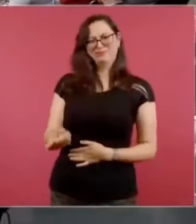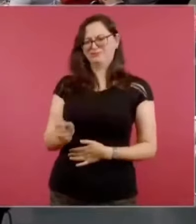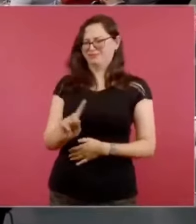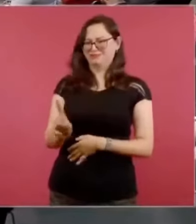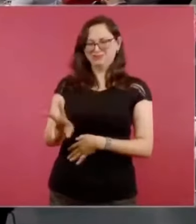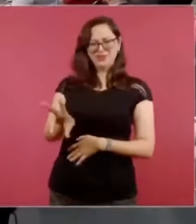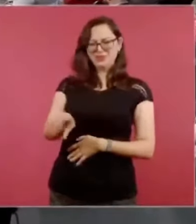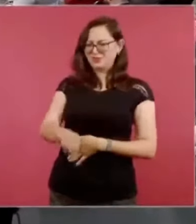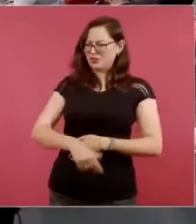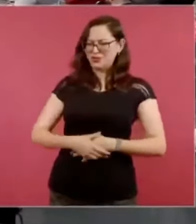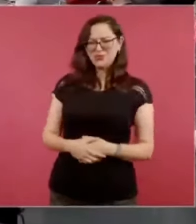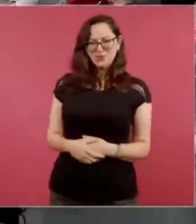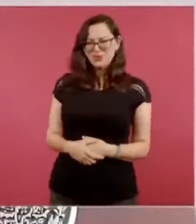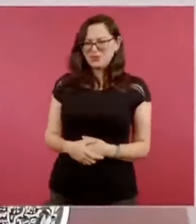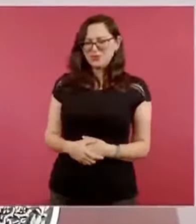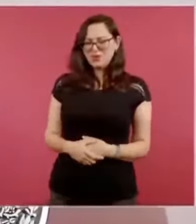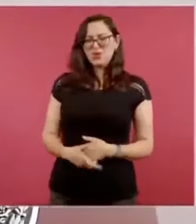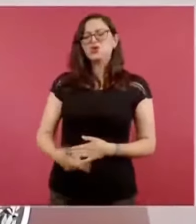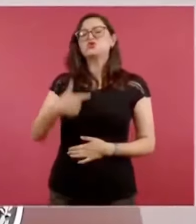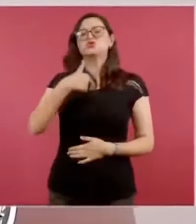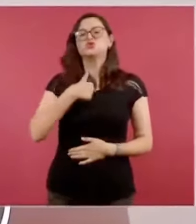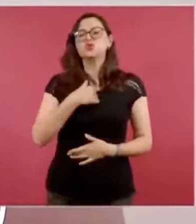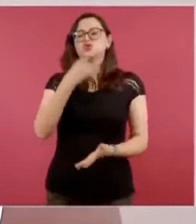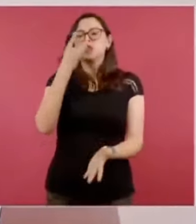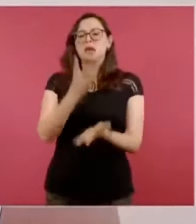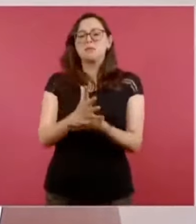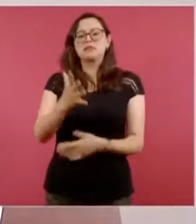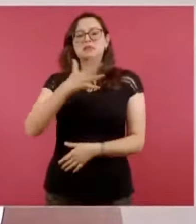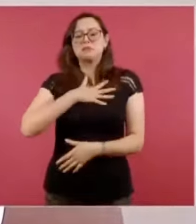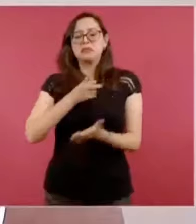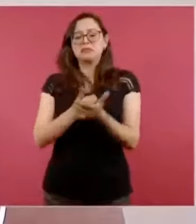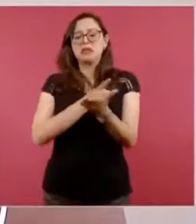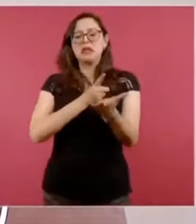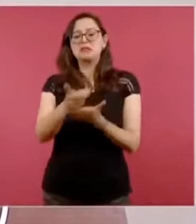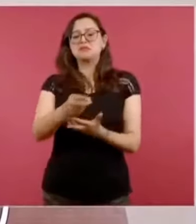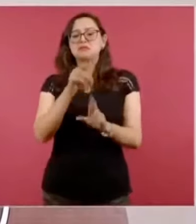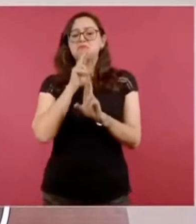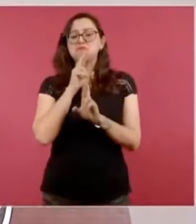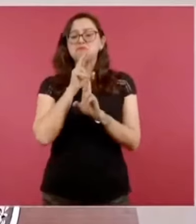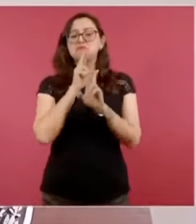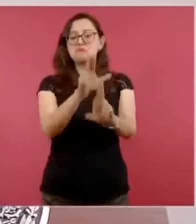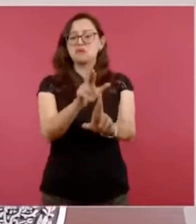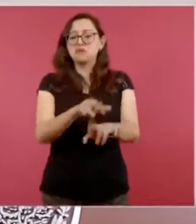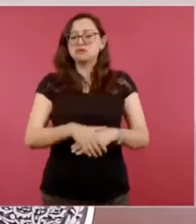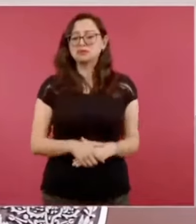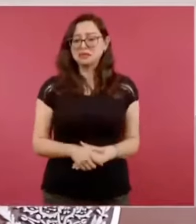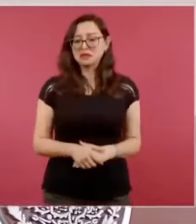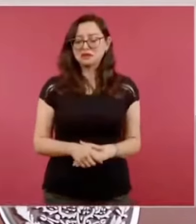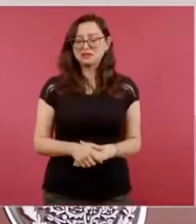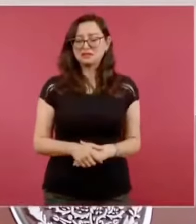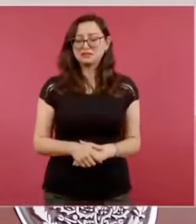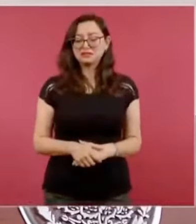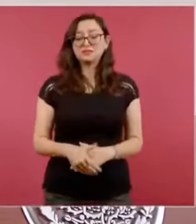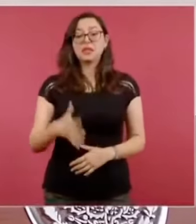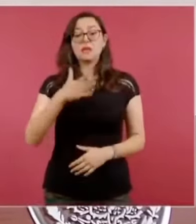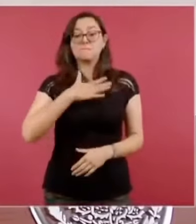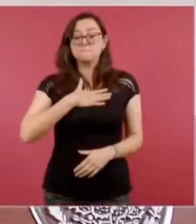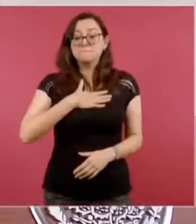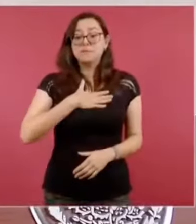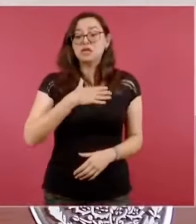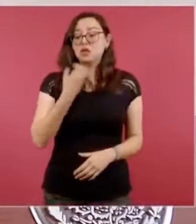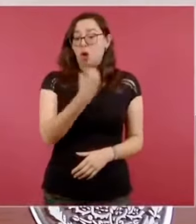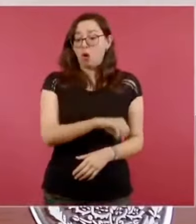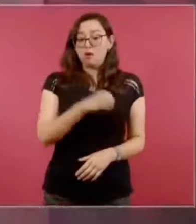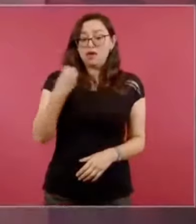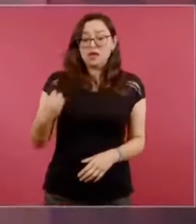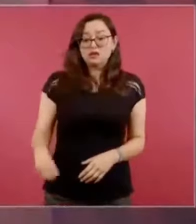hago es ejercer mi derecho de réplica, porque yo tengo la obligación como presidente de México